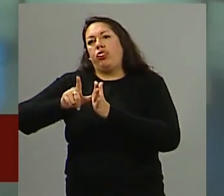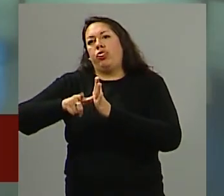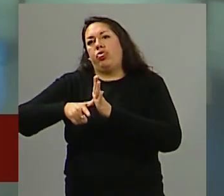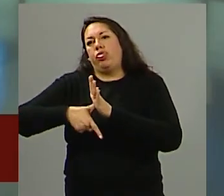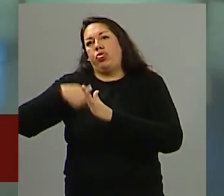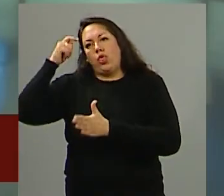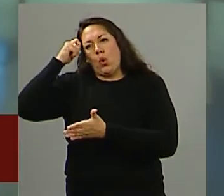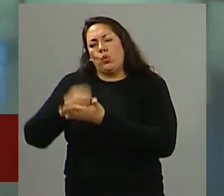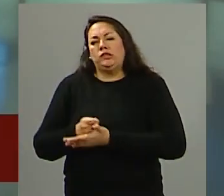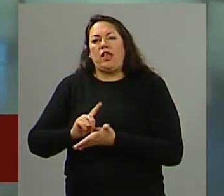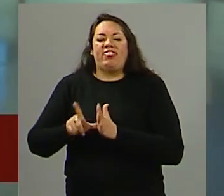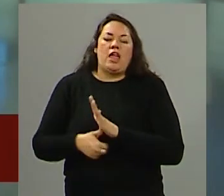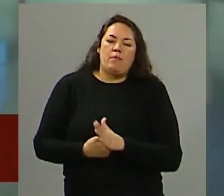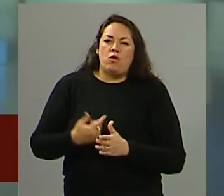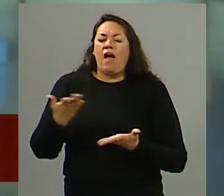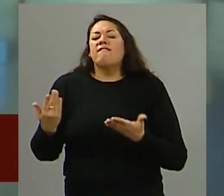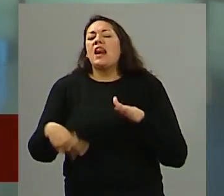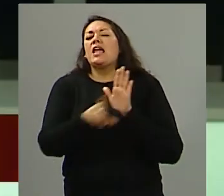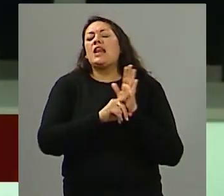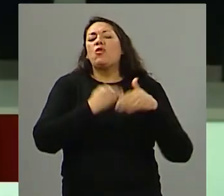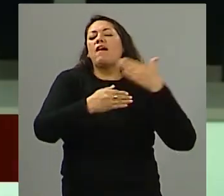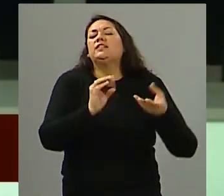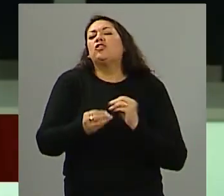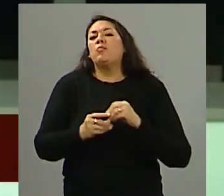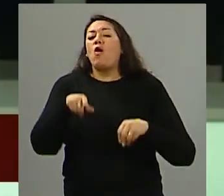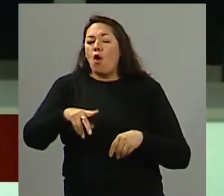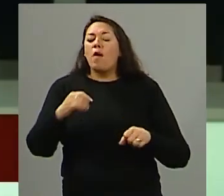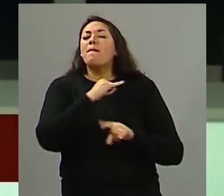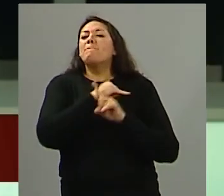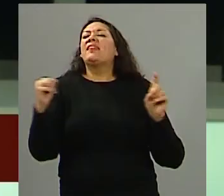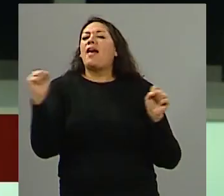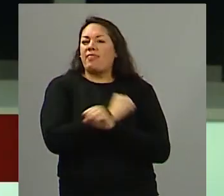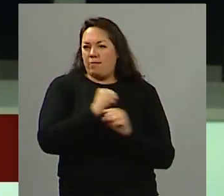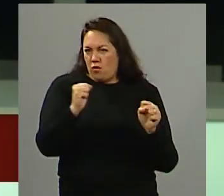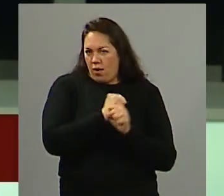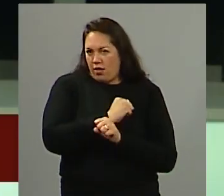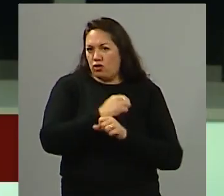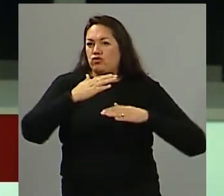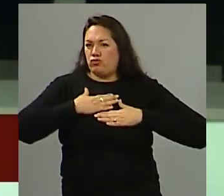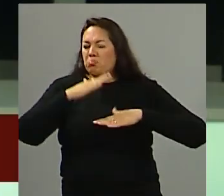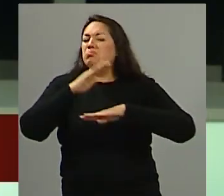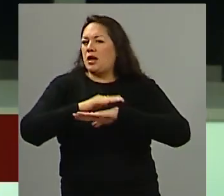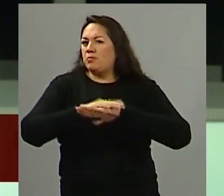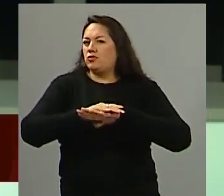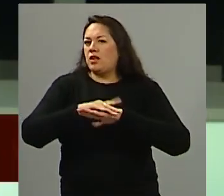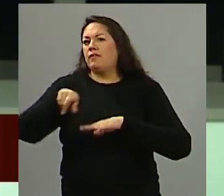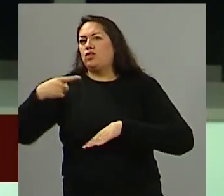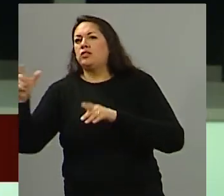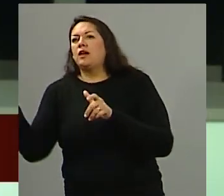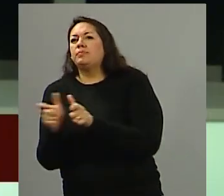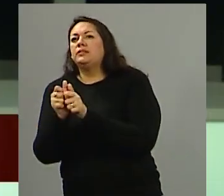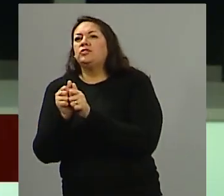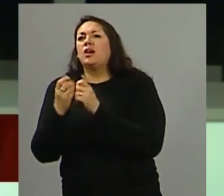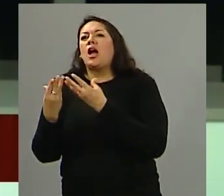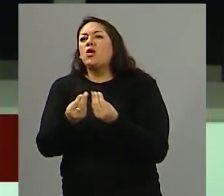justicia contame un poquito en esto que se ha avanzado en la legislatura hoy día le dimos media sanción un proyecto de mi autoría bueno con la coautoría de todas las compañeras